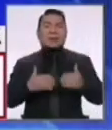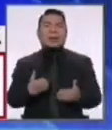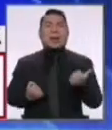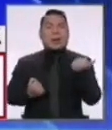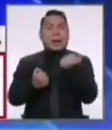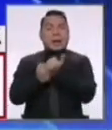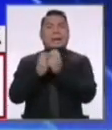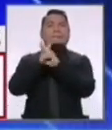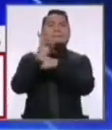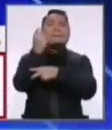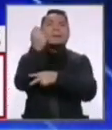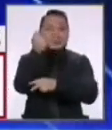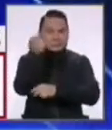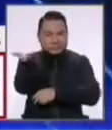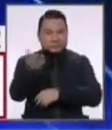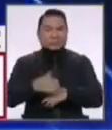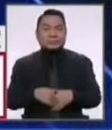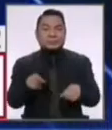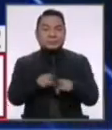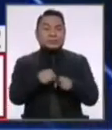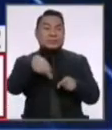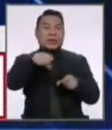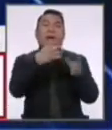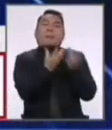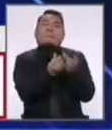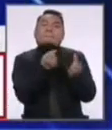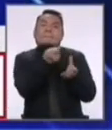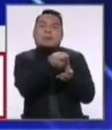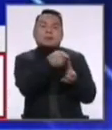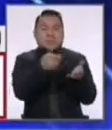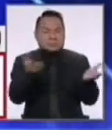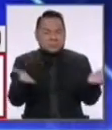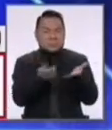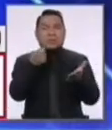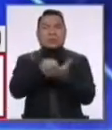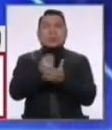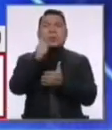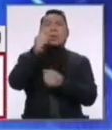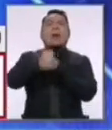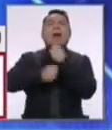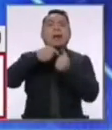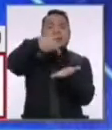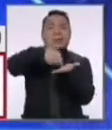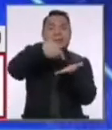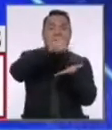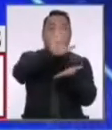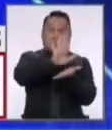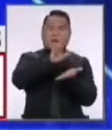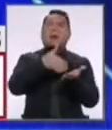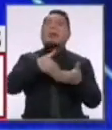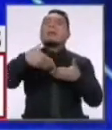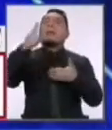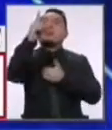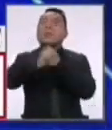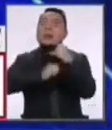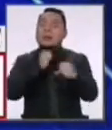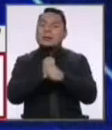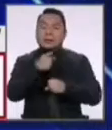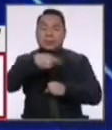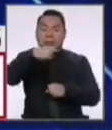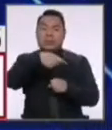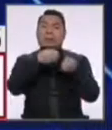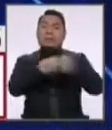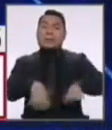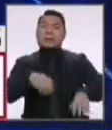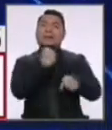crédito para ellos sin duda y los que ya se dieron al crédito que fueron muy poquitos, hay que patear el primer pago un año por lo menos para que se reactiven. Si ellos quiebran, si ellos